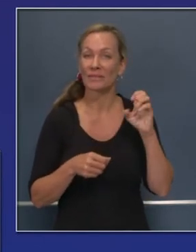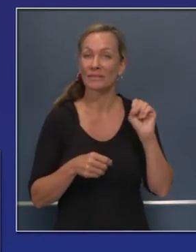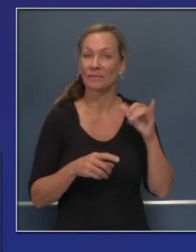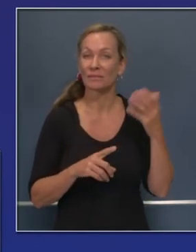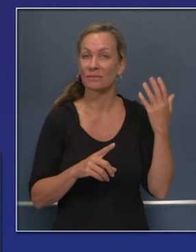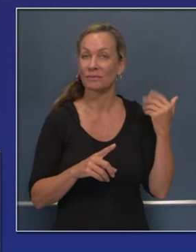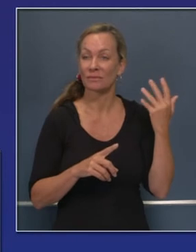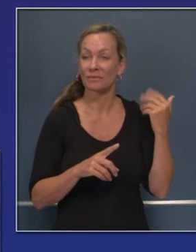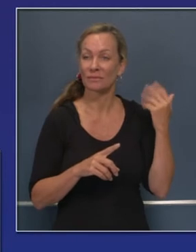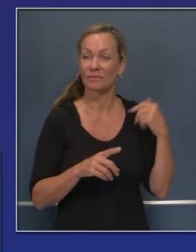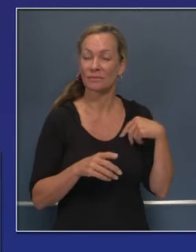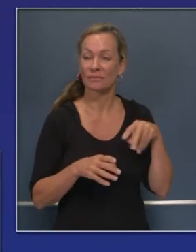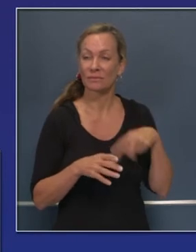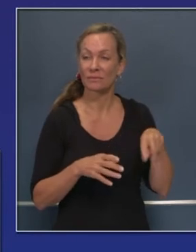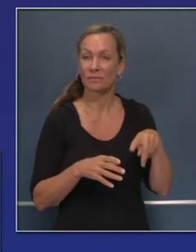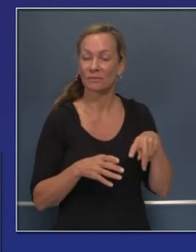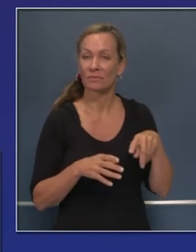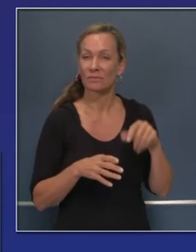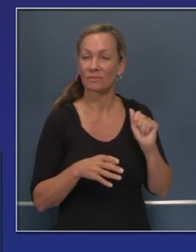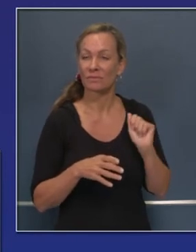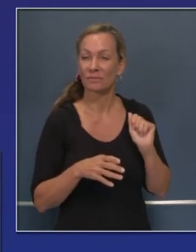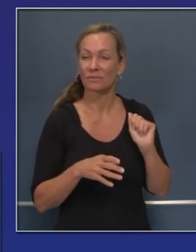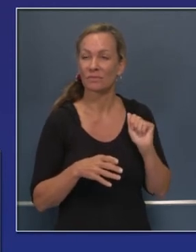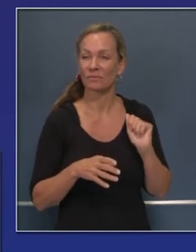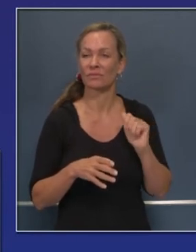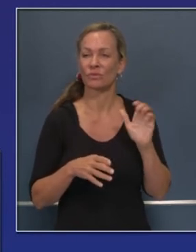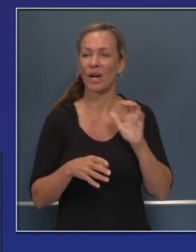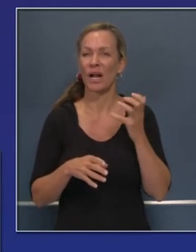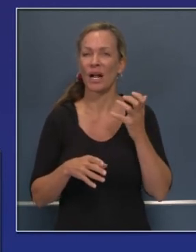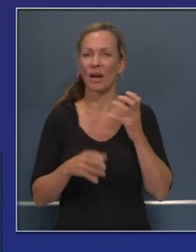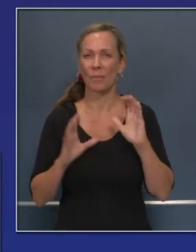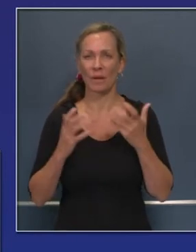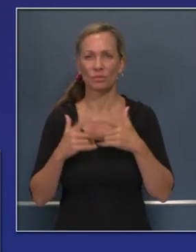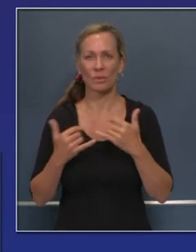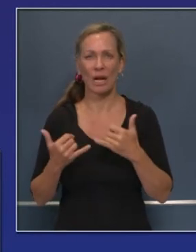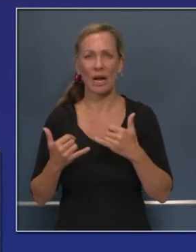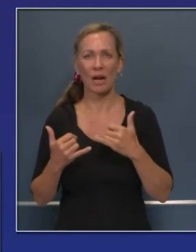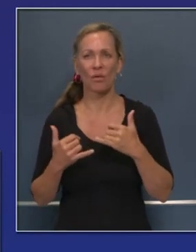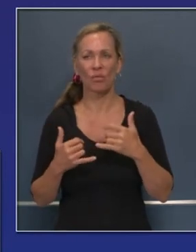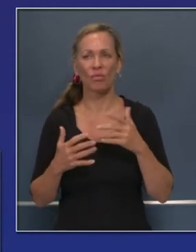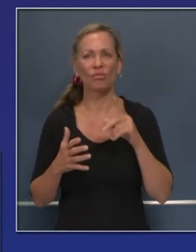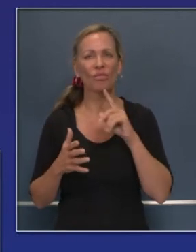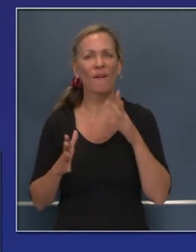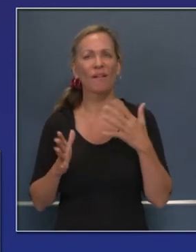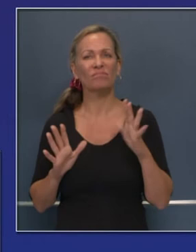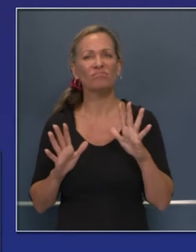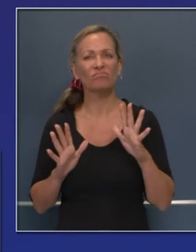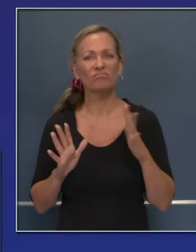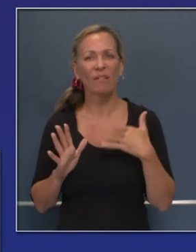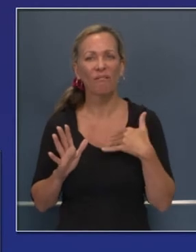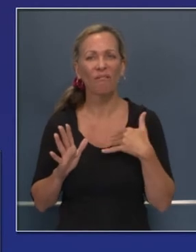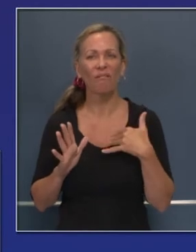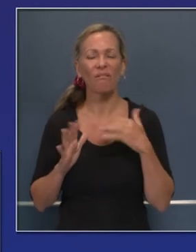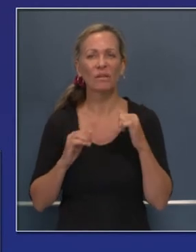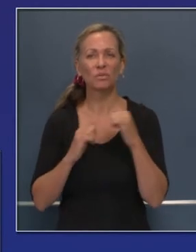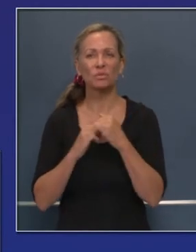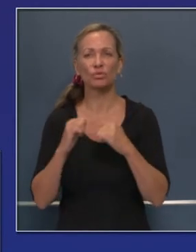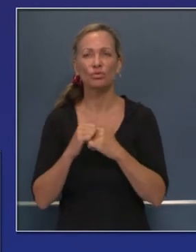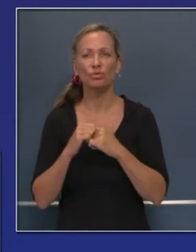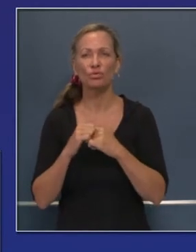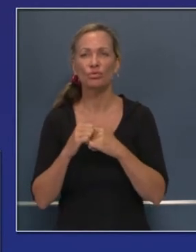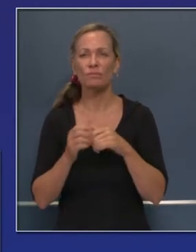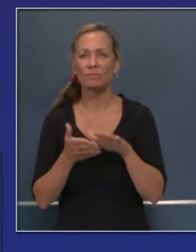cajas. La cocina central está haciendo un trabajo increíble y lo hemos visto de primera mano.